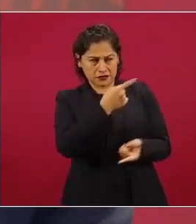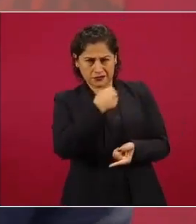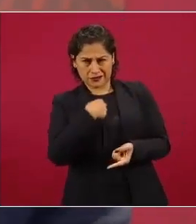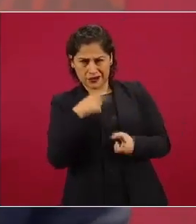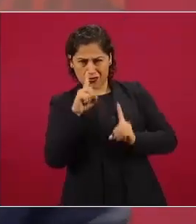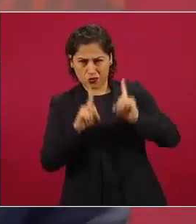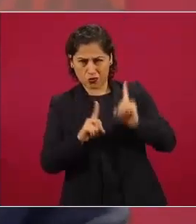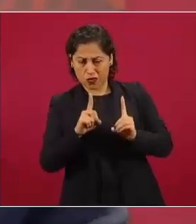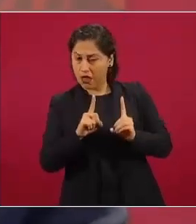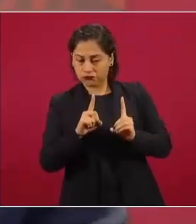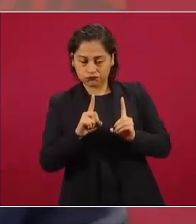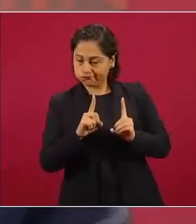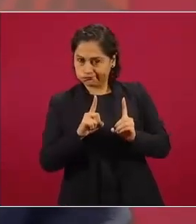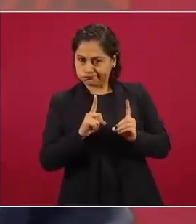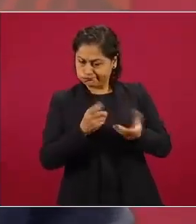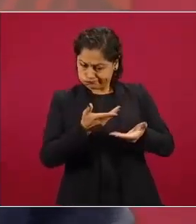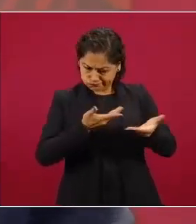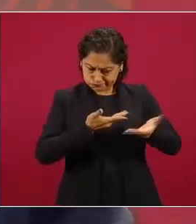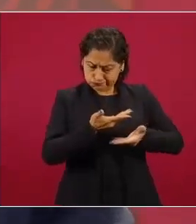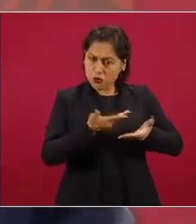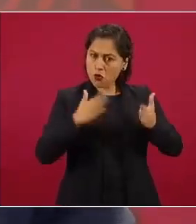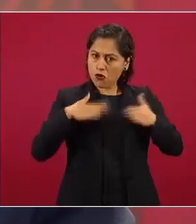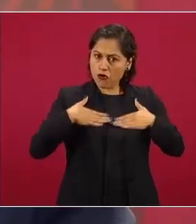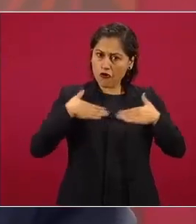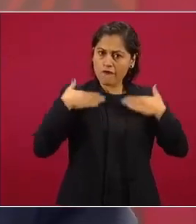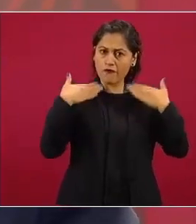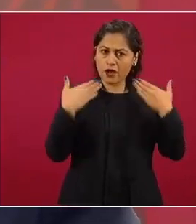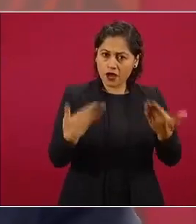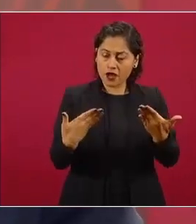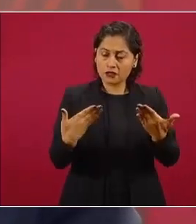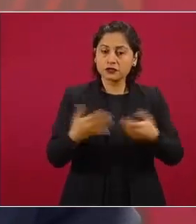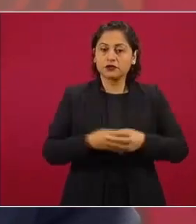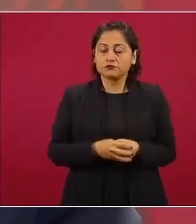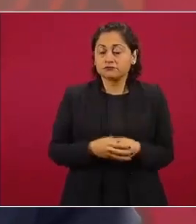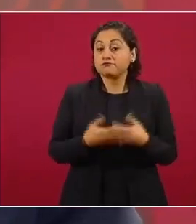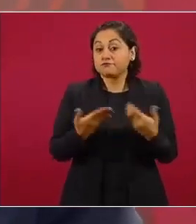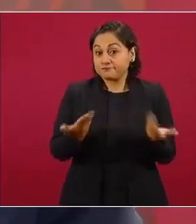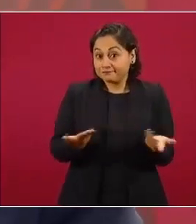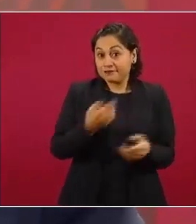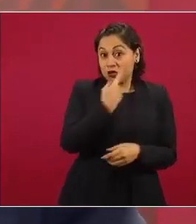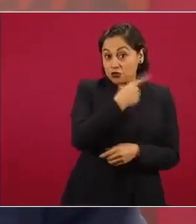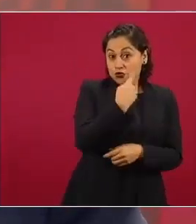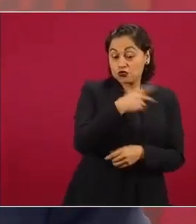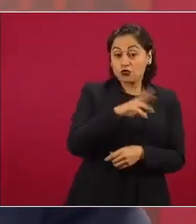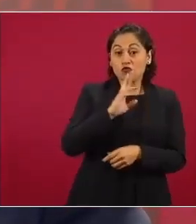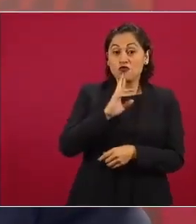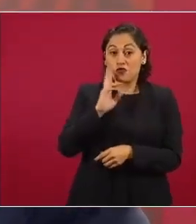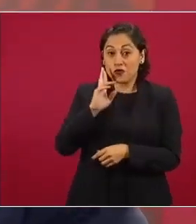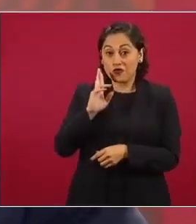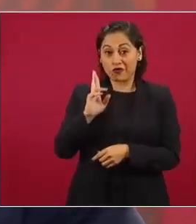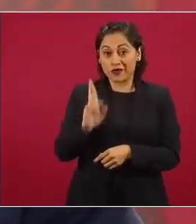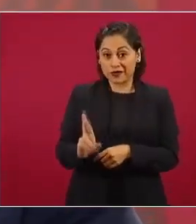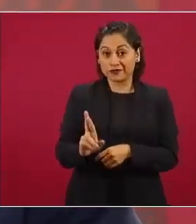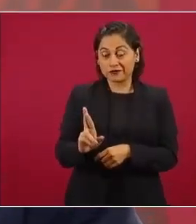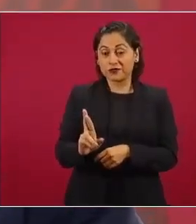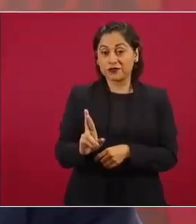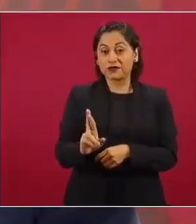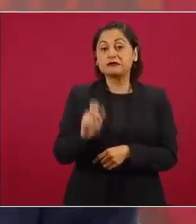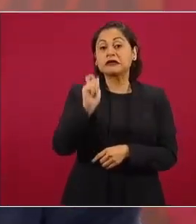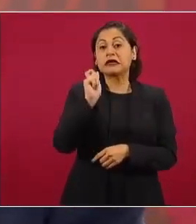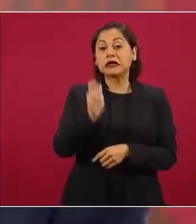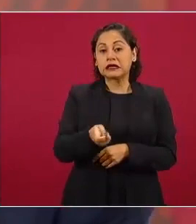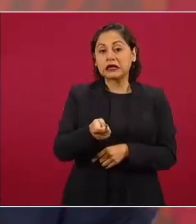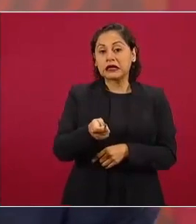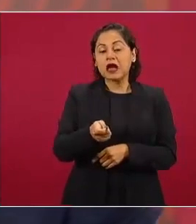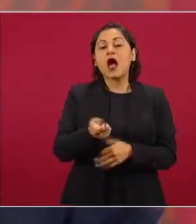y lo que externaron por eso resolvieron presentar